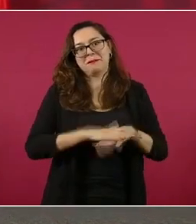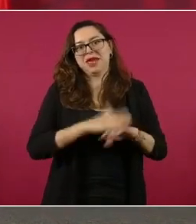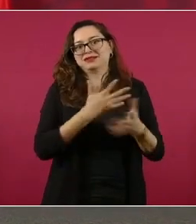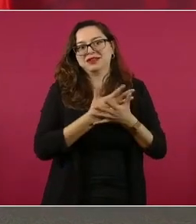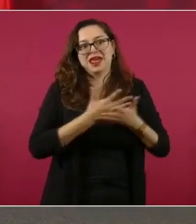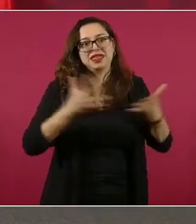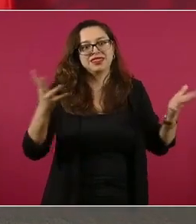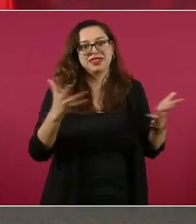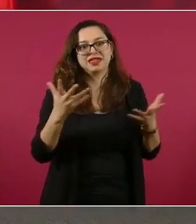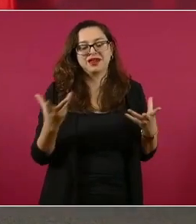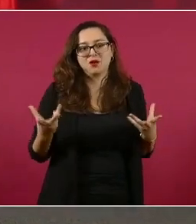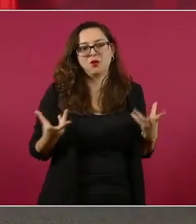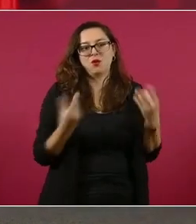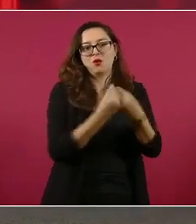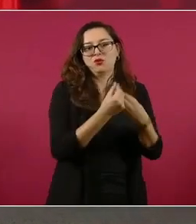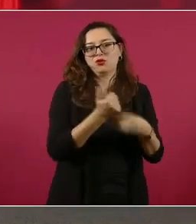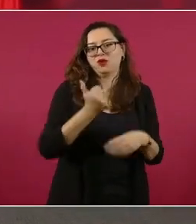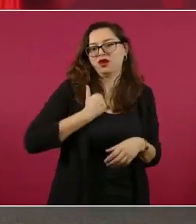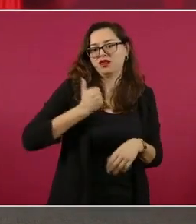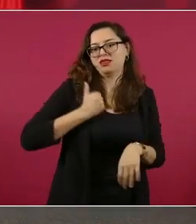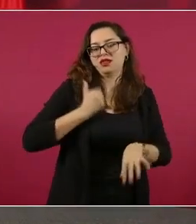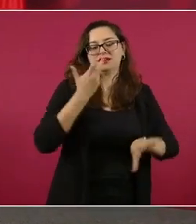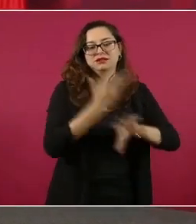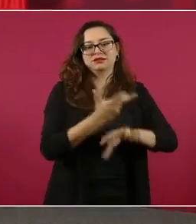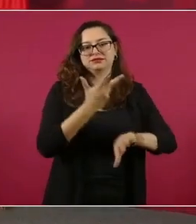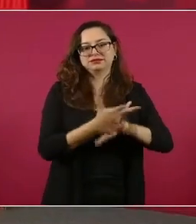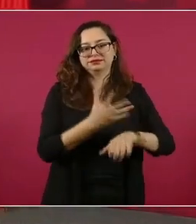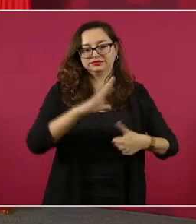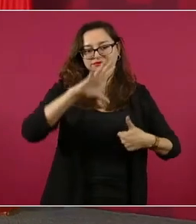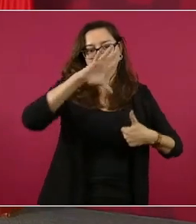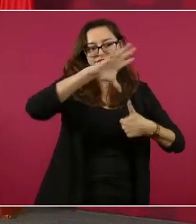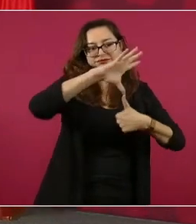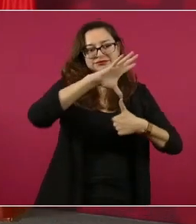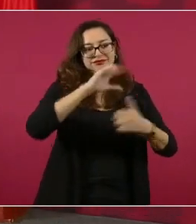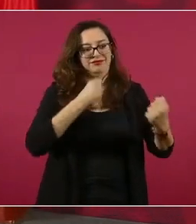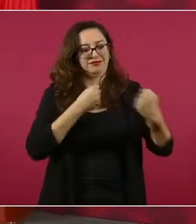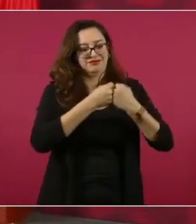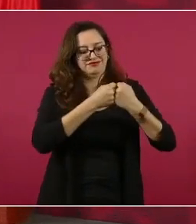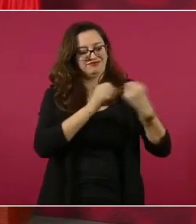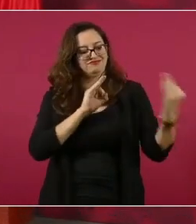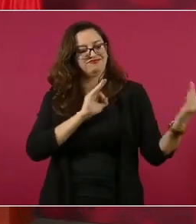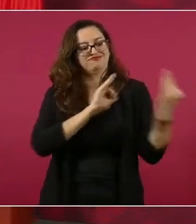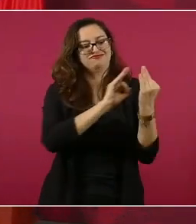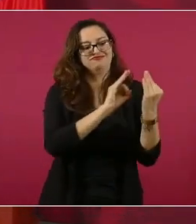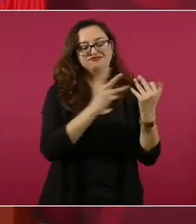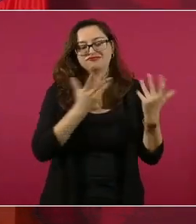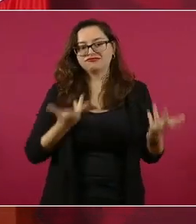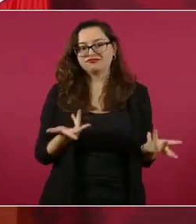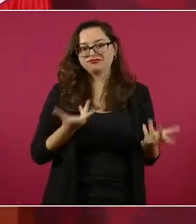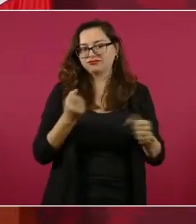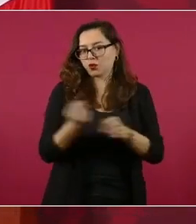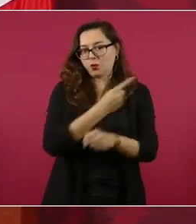como vecino de nuestro país.